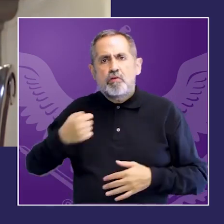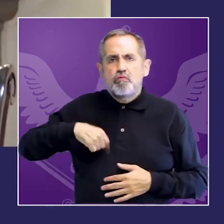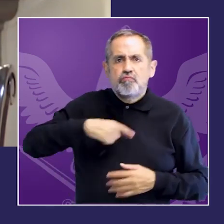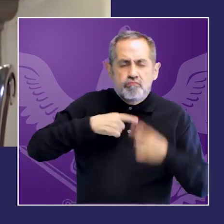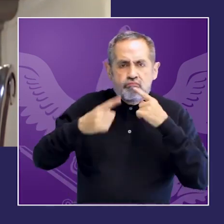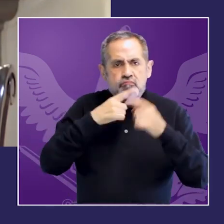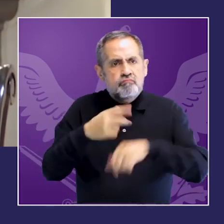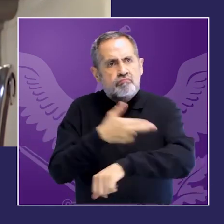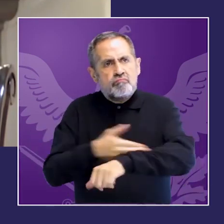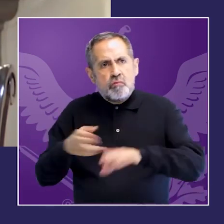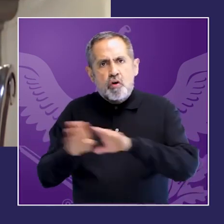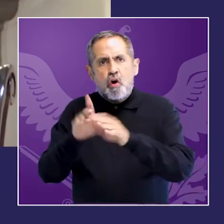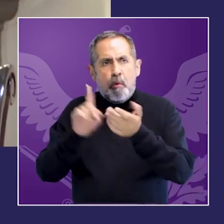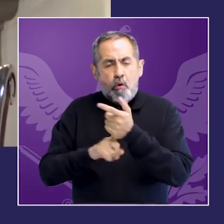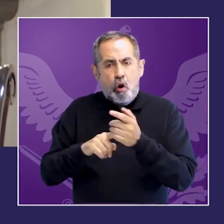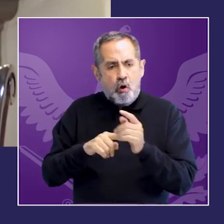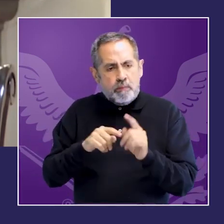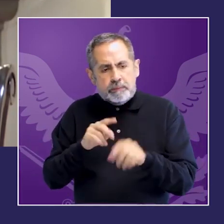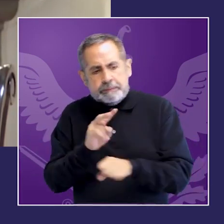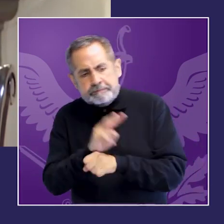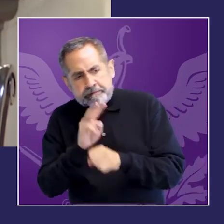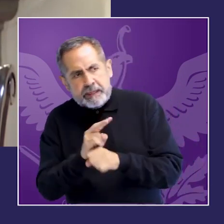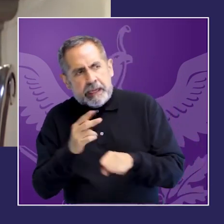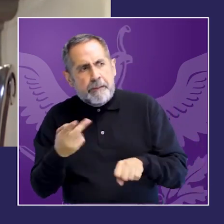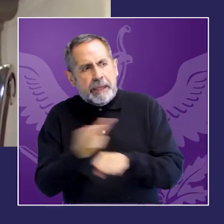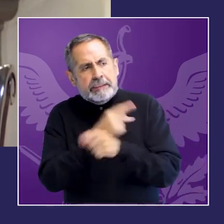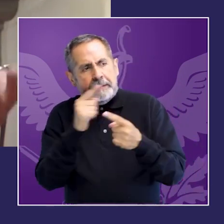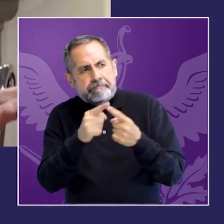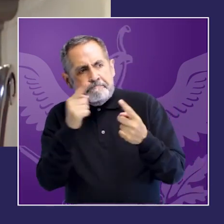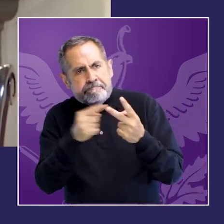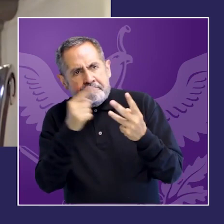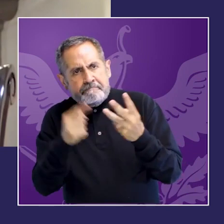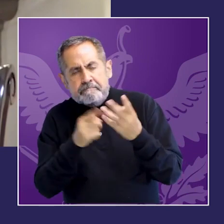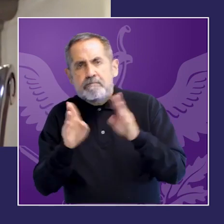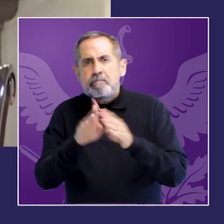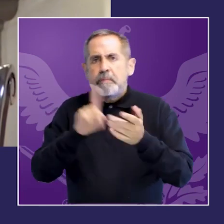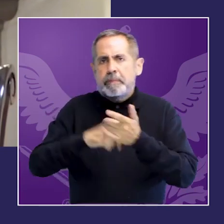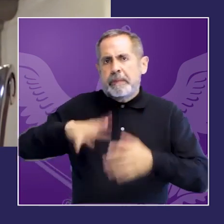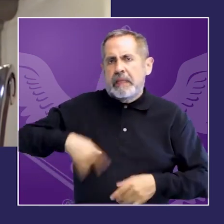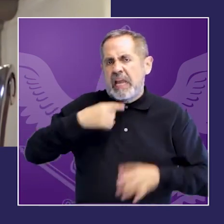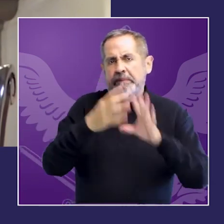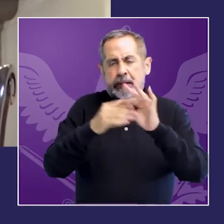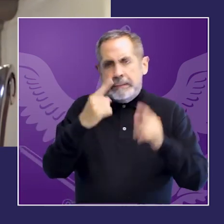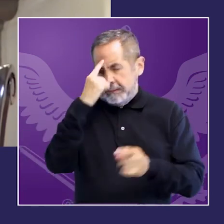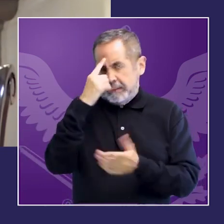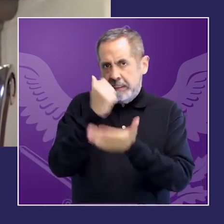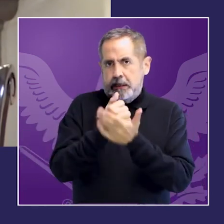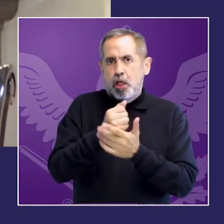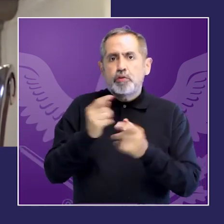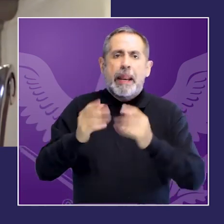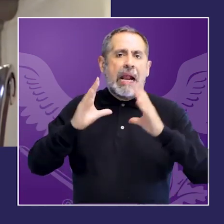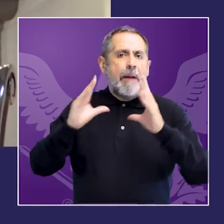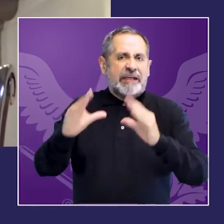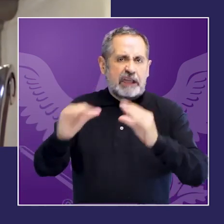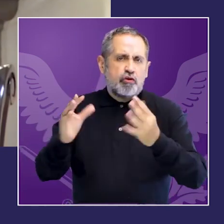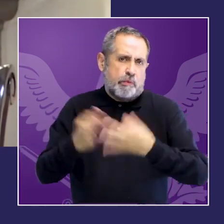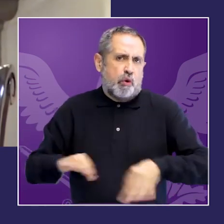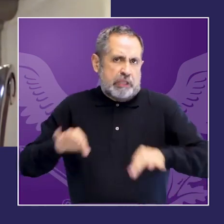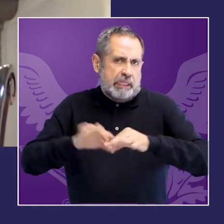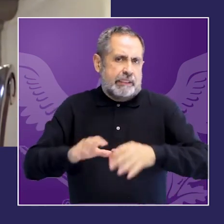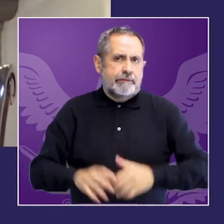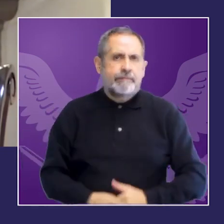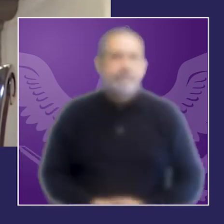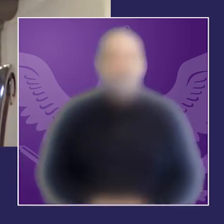llevamos un monitoreo de lo que venimos haciendo fundamentalmente como ya expliqué que es mi obsesión el tema de la capacitación digamos hasta donde estamos